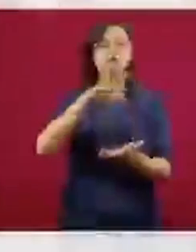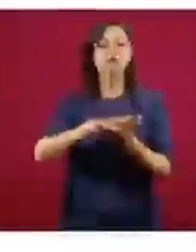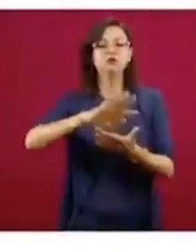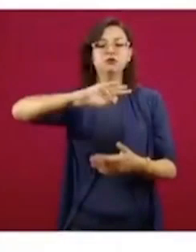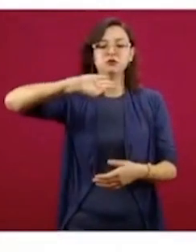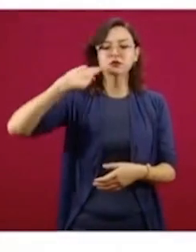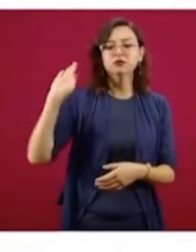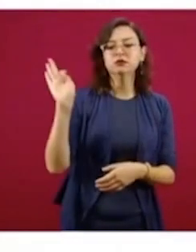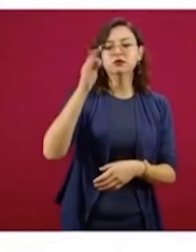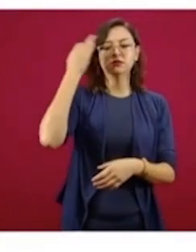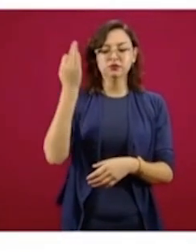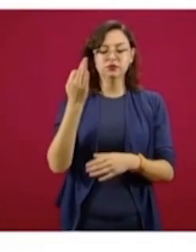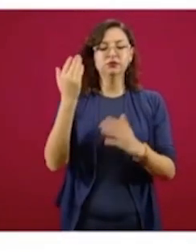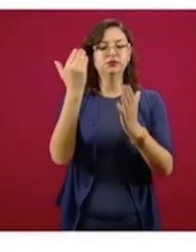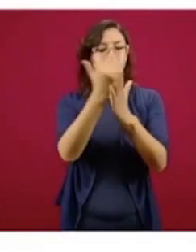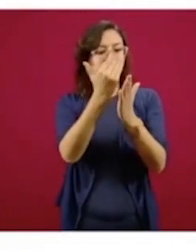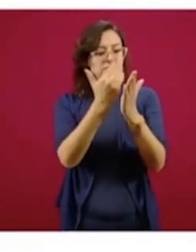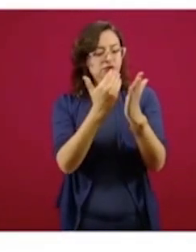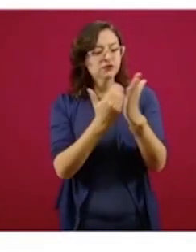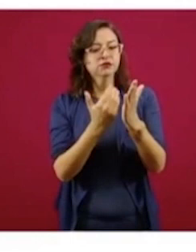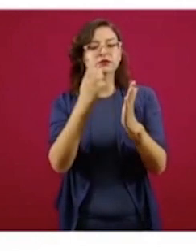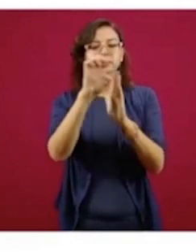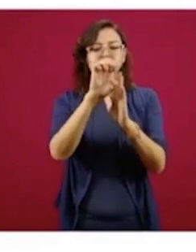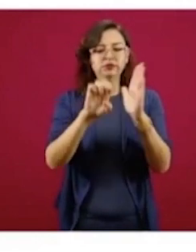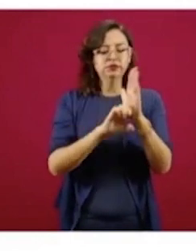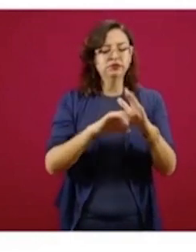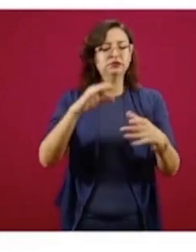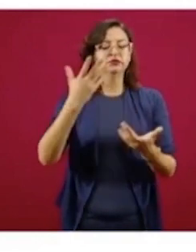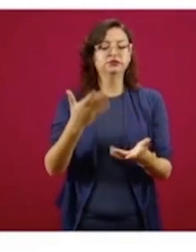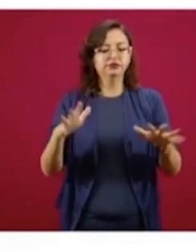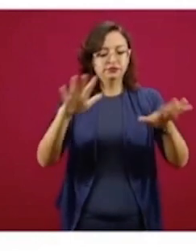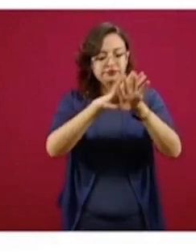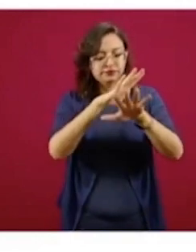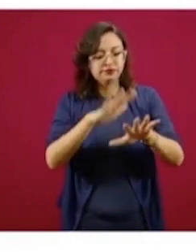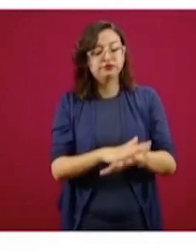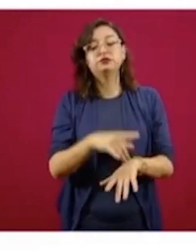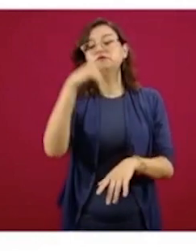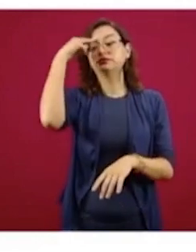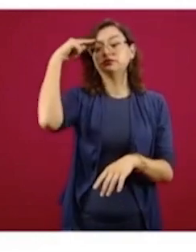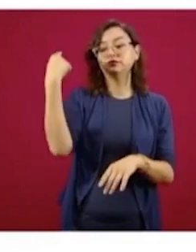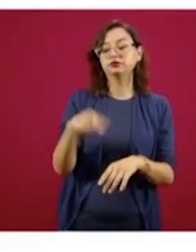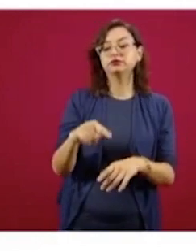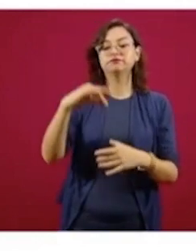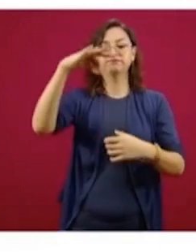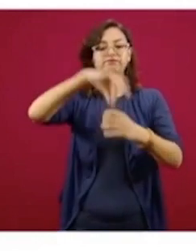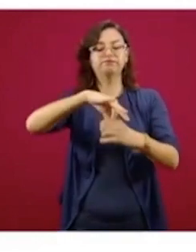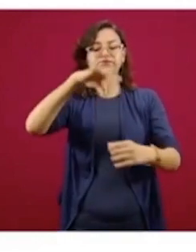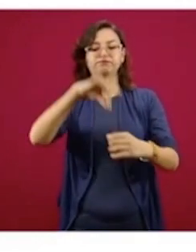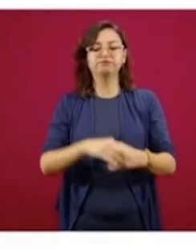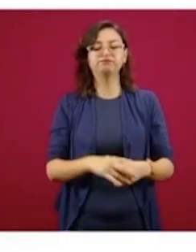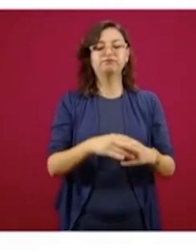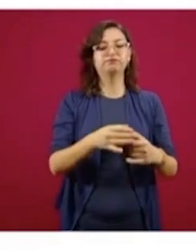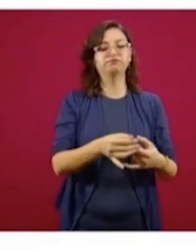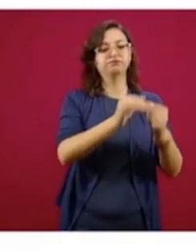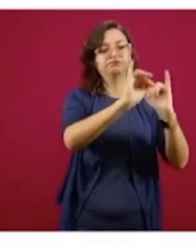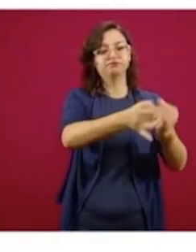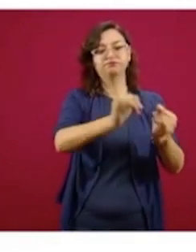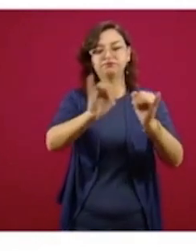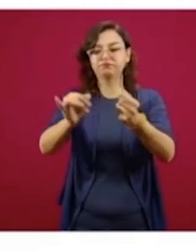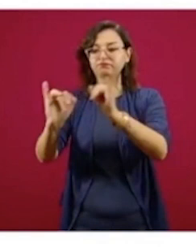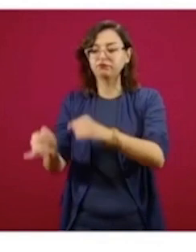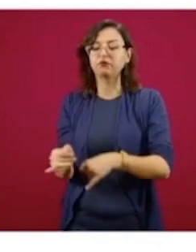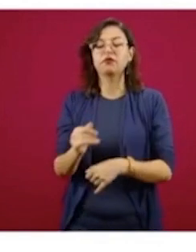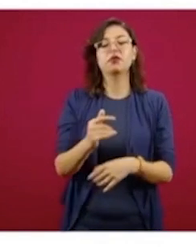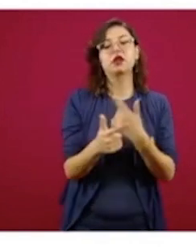han adecuado sus estatutos para introducir el voto personal libre, directo y secreto para